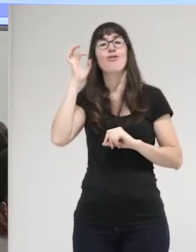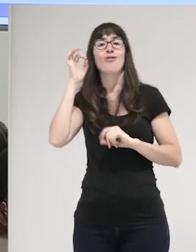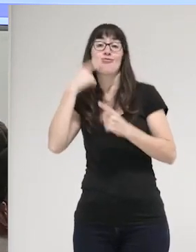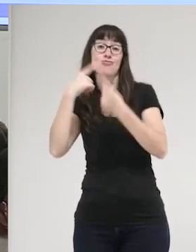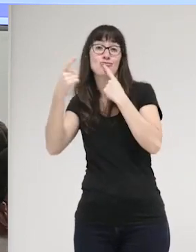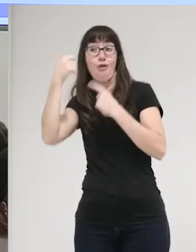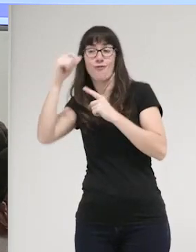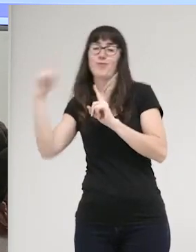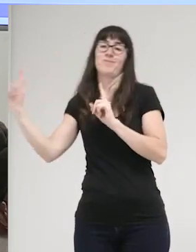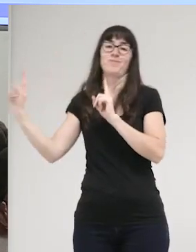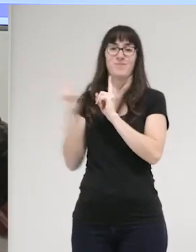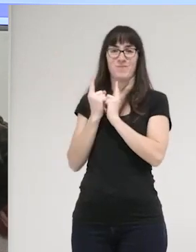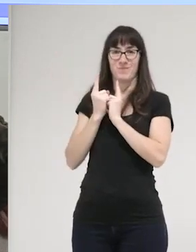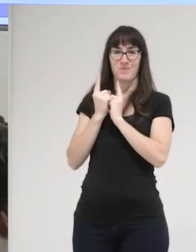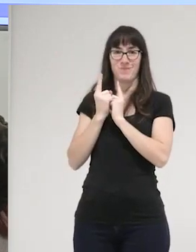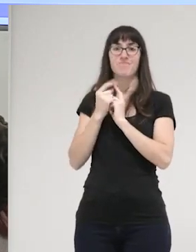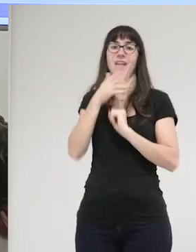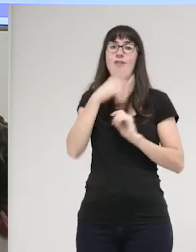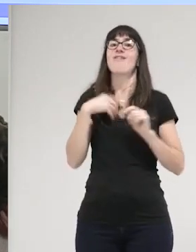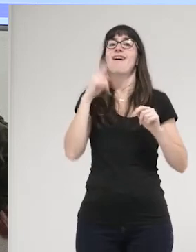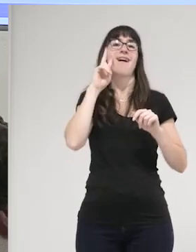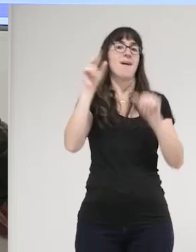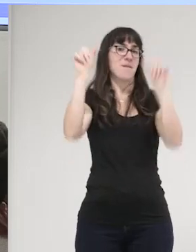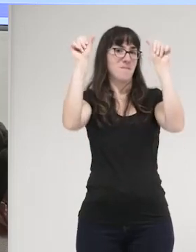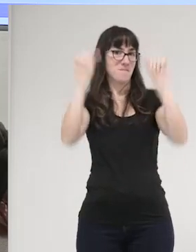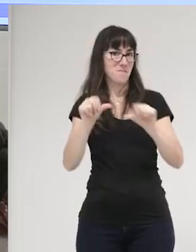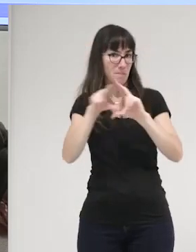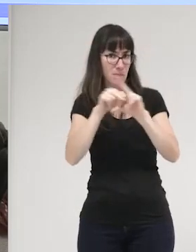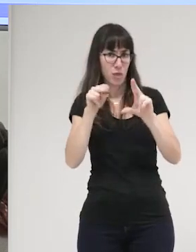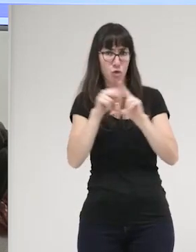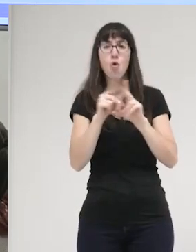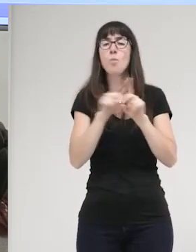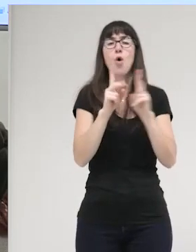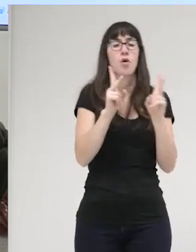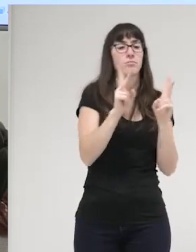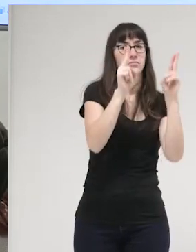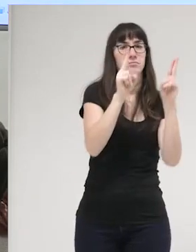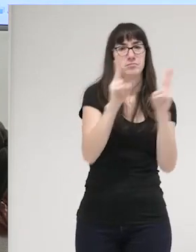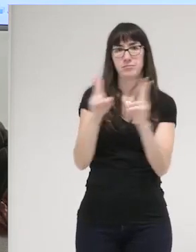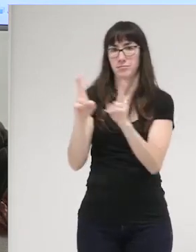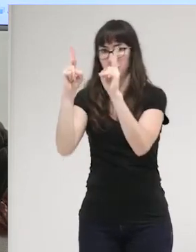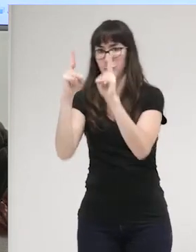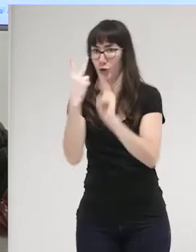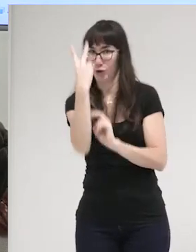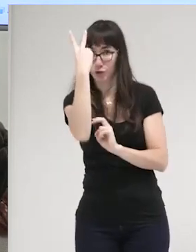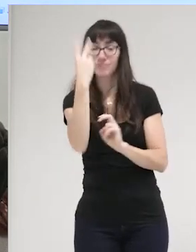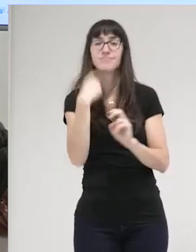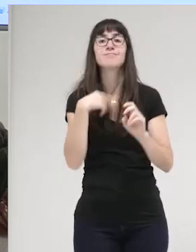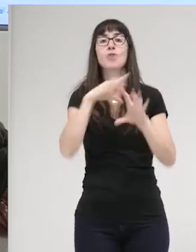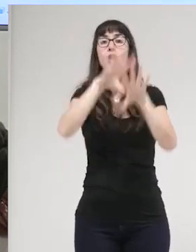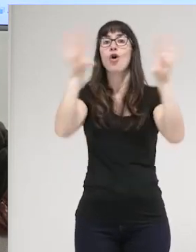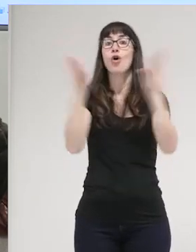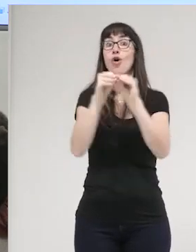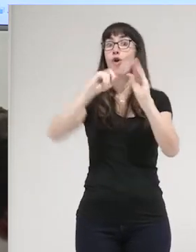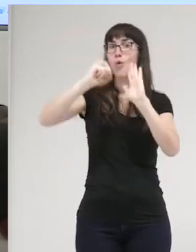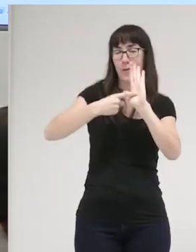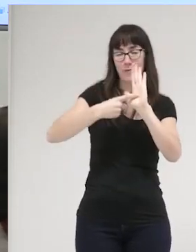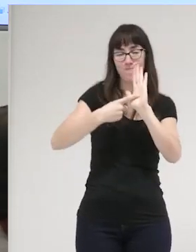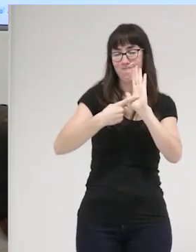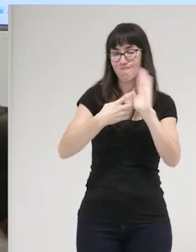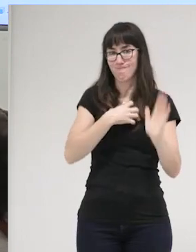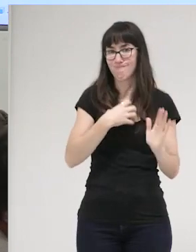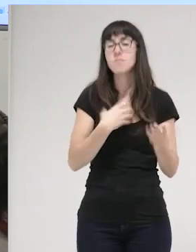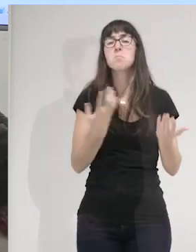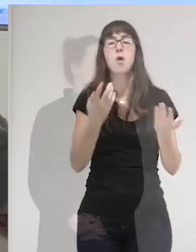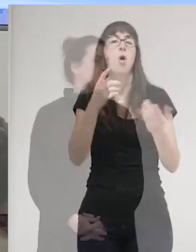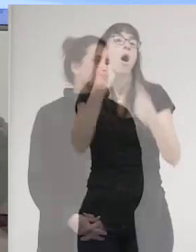verla ¿vale? y os pongo el vídeo de lo que pasa son dos trocitos de vídeo no he conseguido el vídeo entero pero para que os hagáis a la idea igual